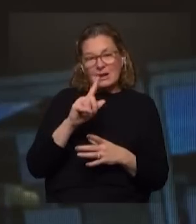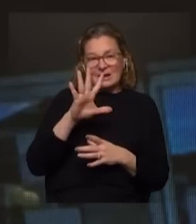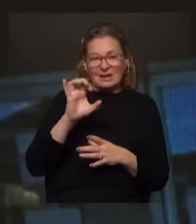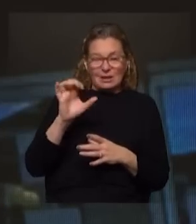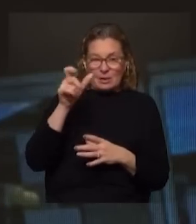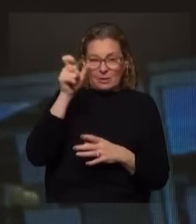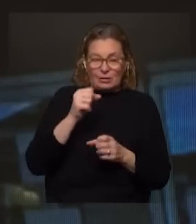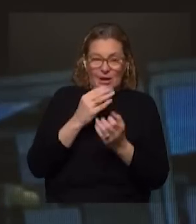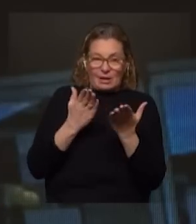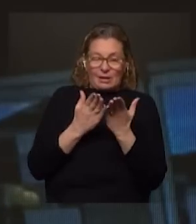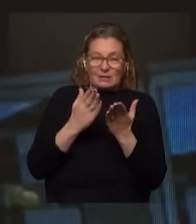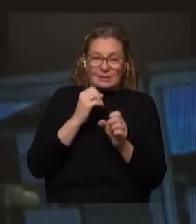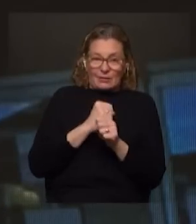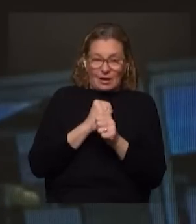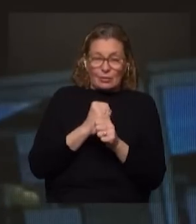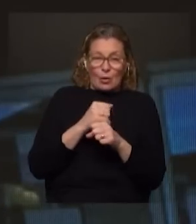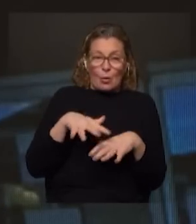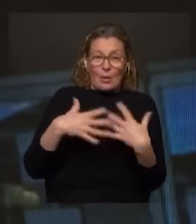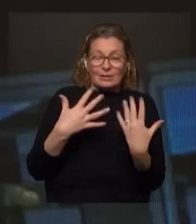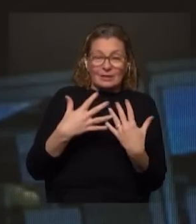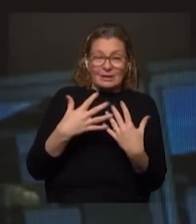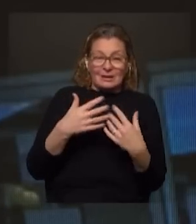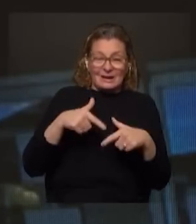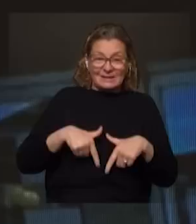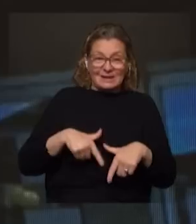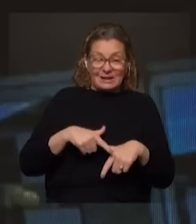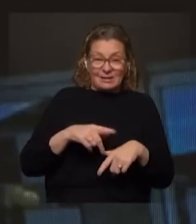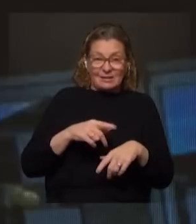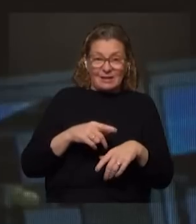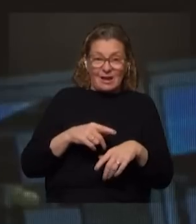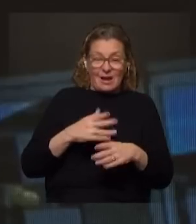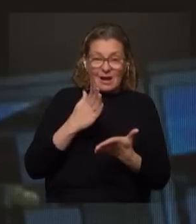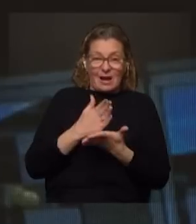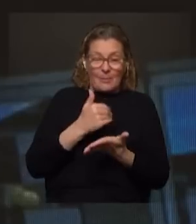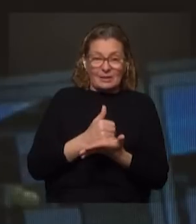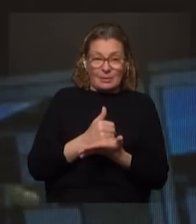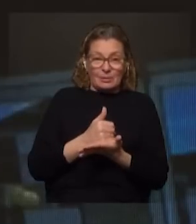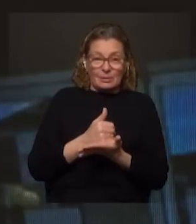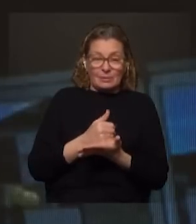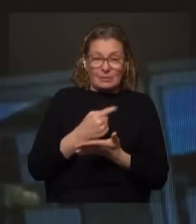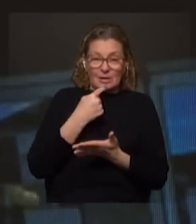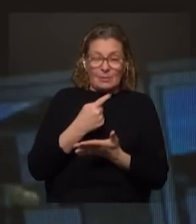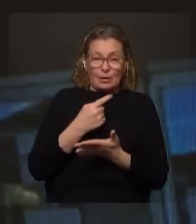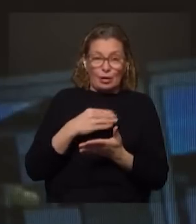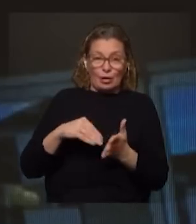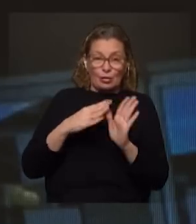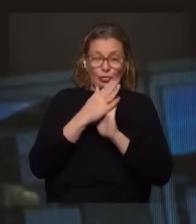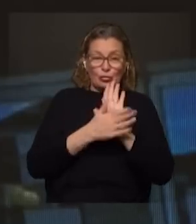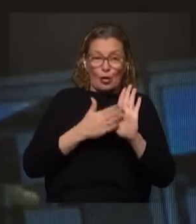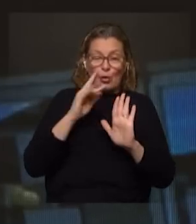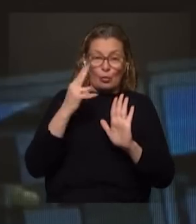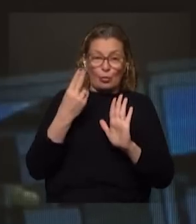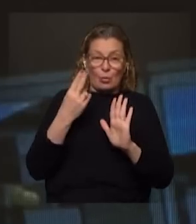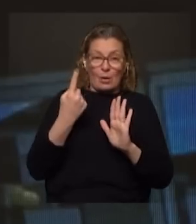funcionarios averigüen cuántos funcionarios tienen las intendencias municipales de cada departamento y después en todo el territorio nacional